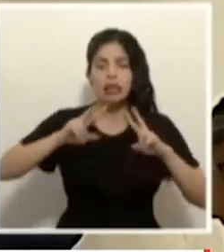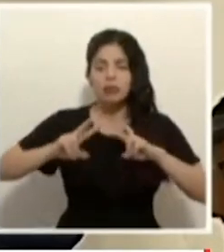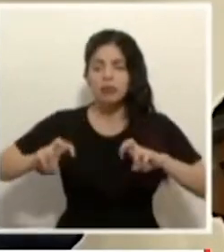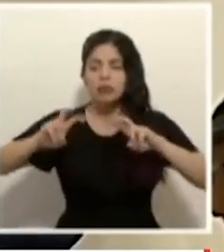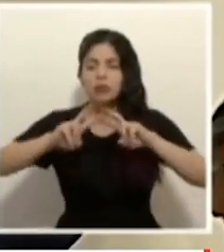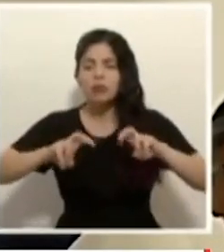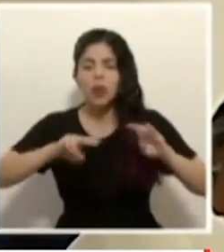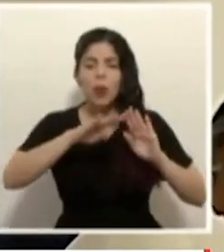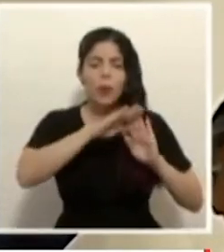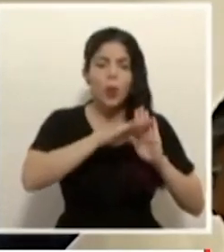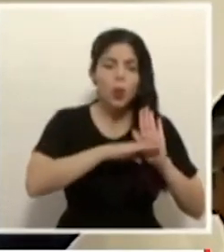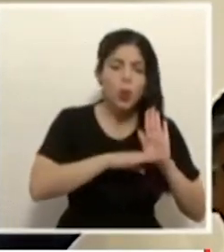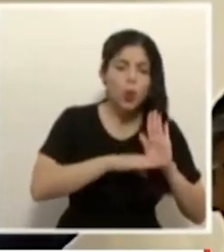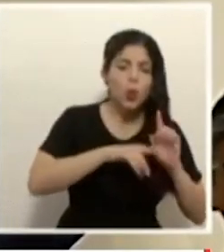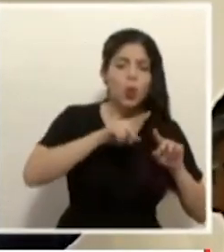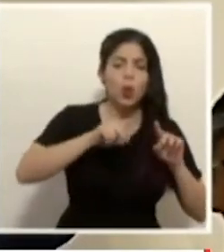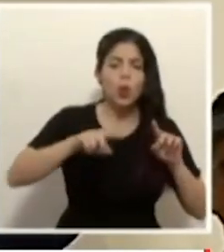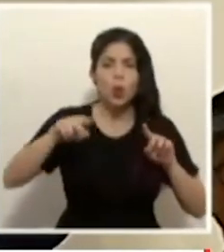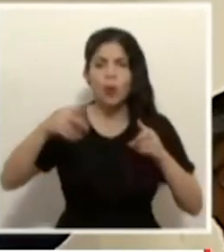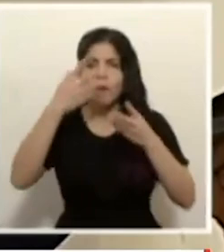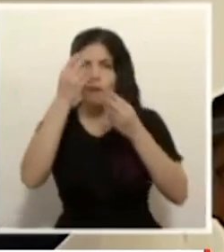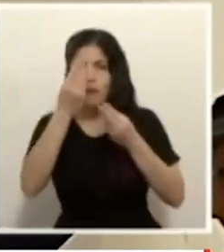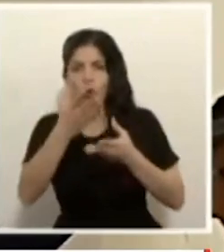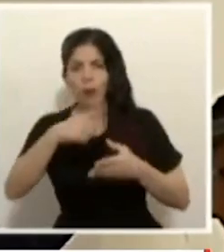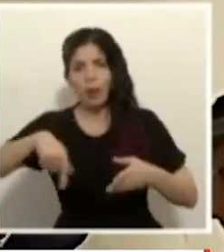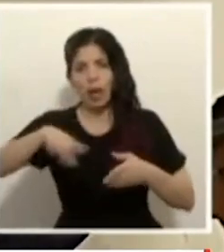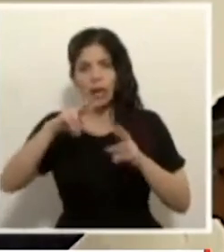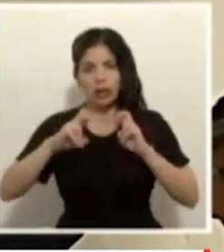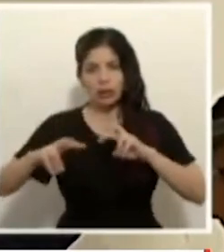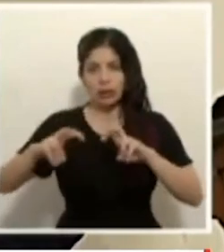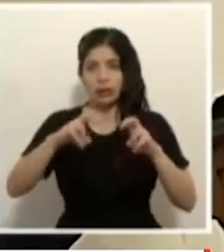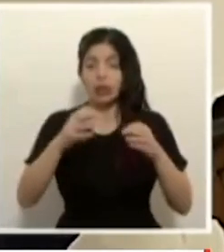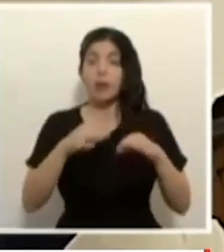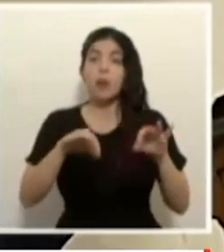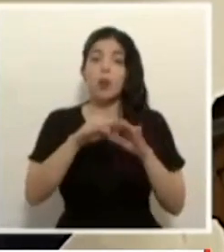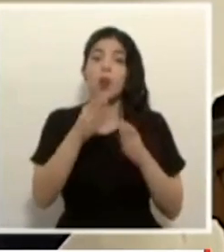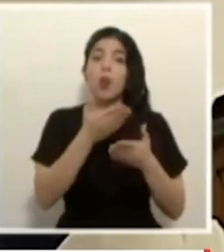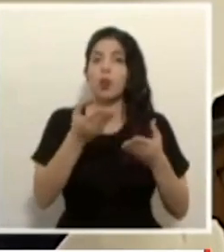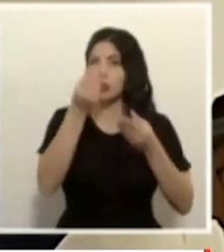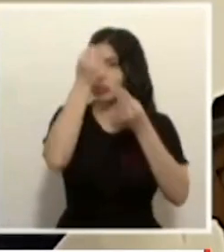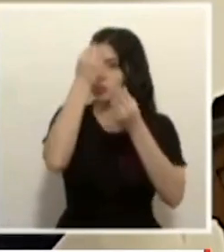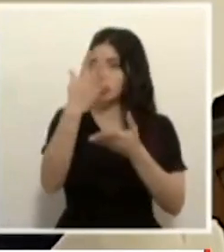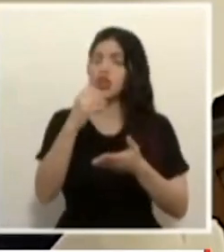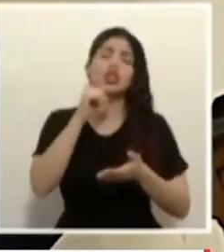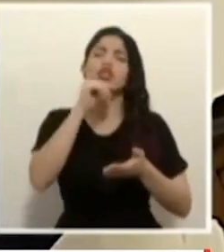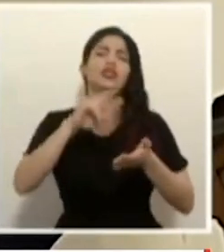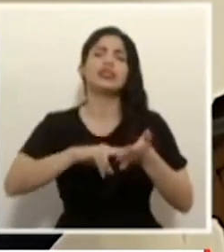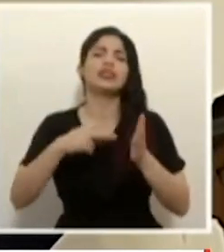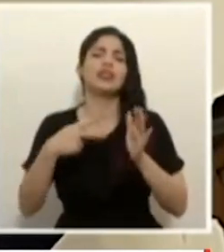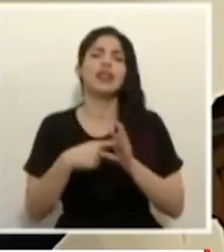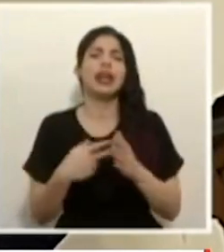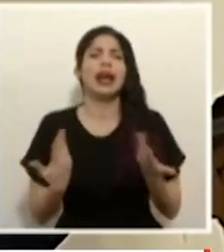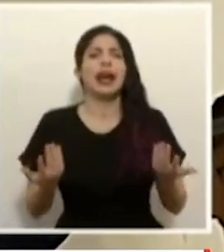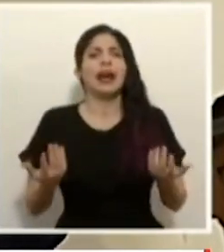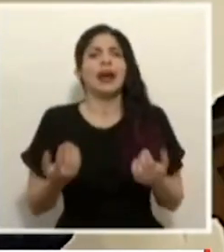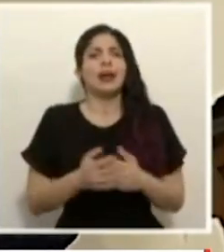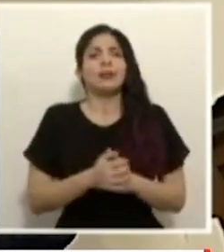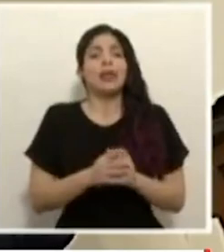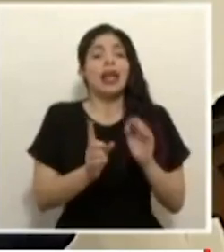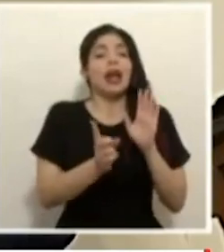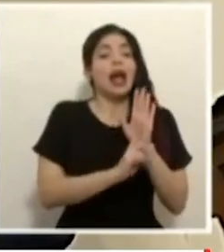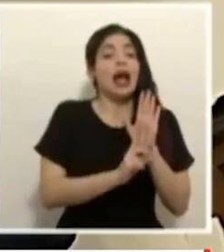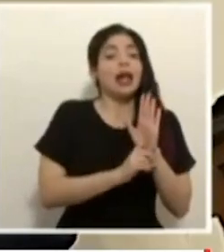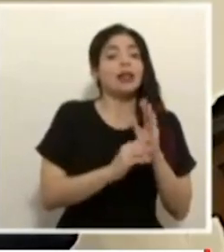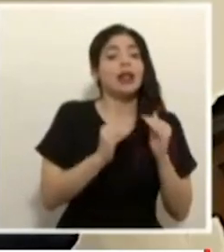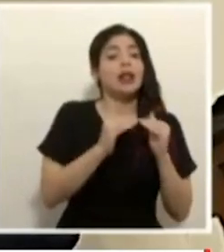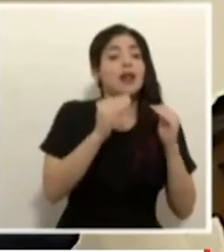indicadores hay cosas que hay que también comunicar y decir no es que el rango de alerta por